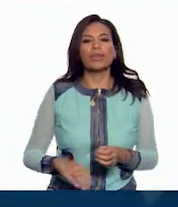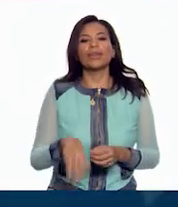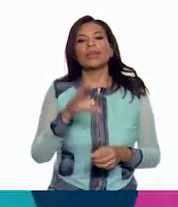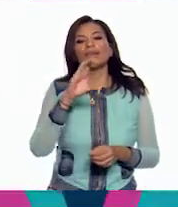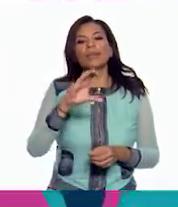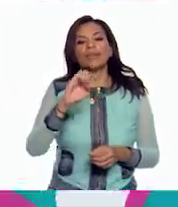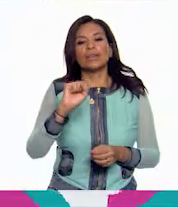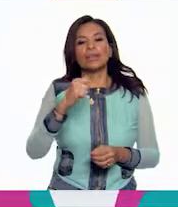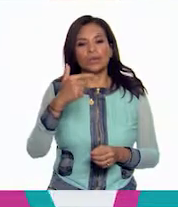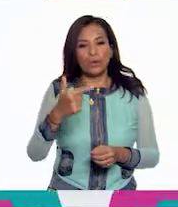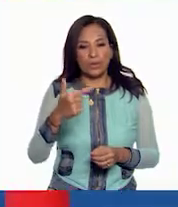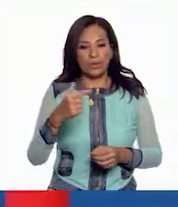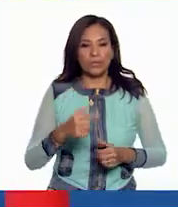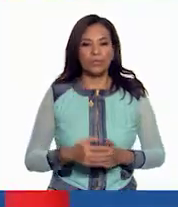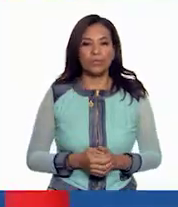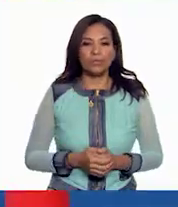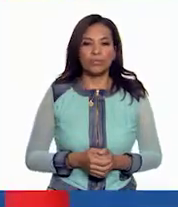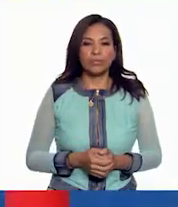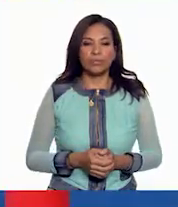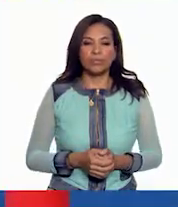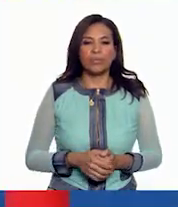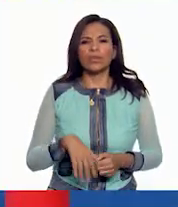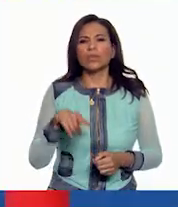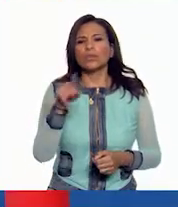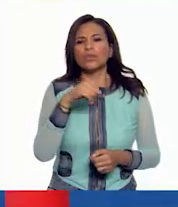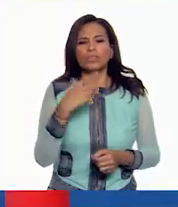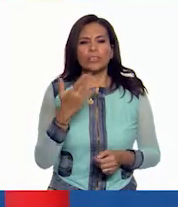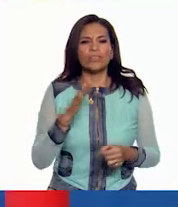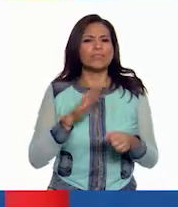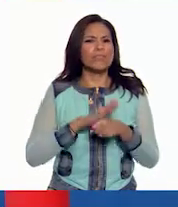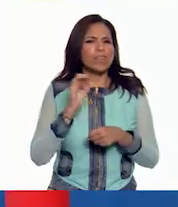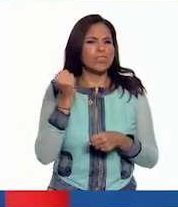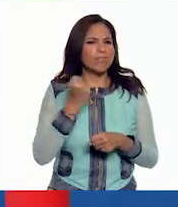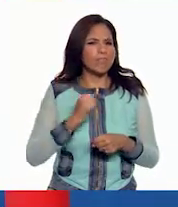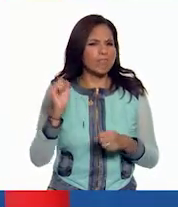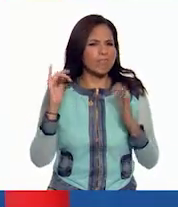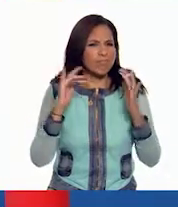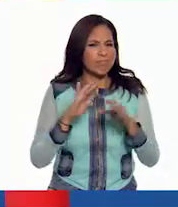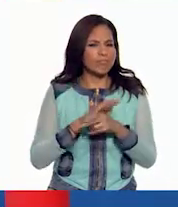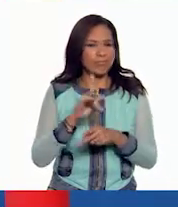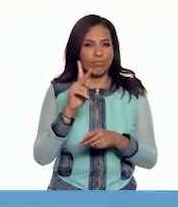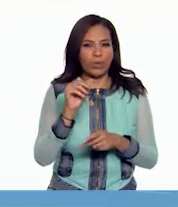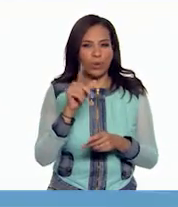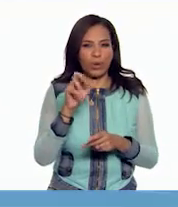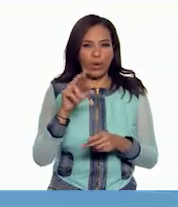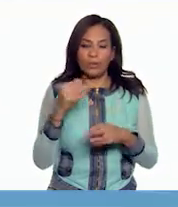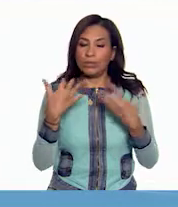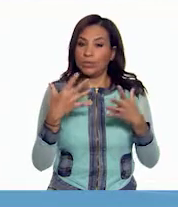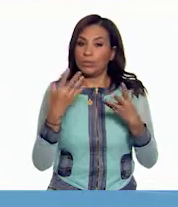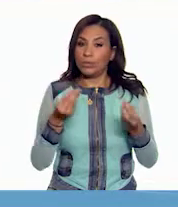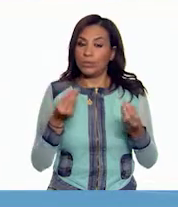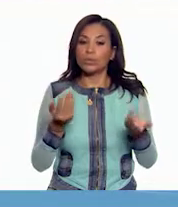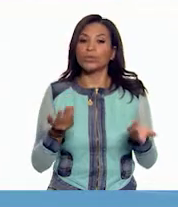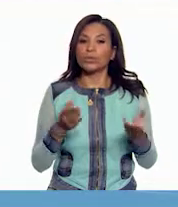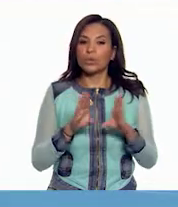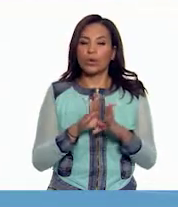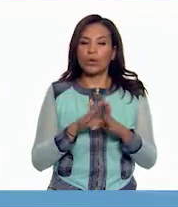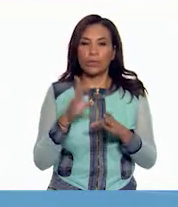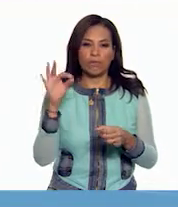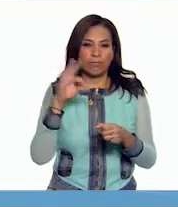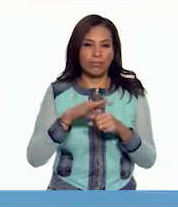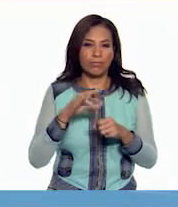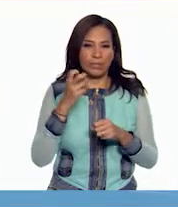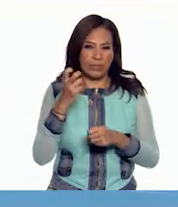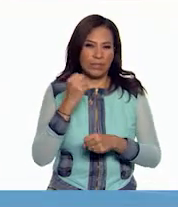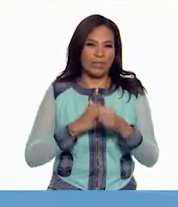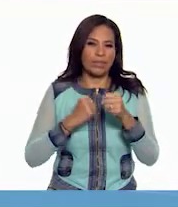Gortari. ¡Populares, populares! ¿Qué tan populares fueron? ¡Uy, Jenny! Tanto que las elecciones